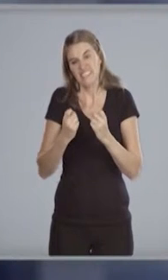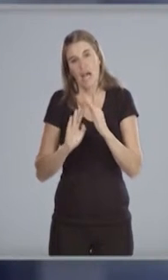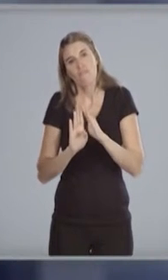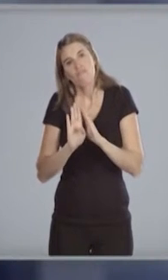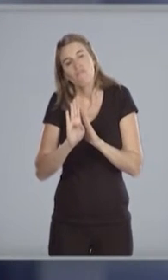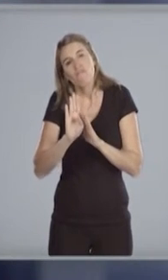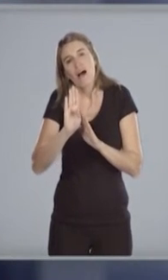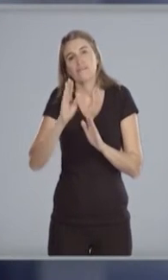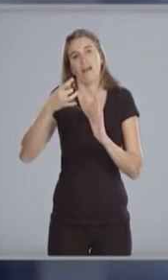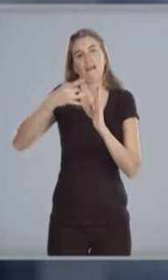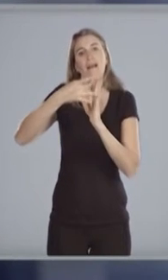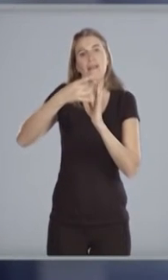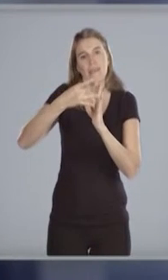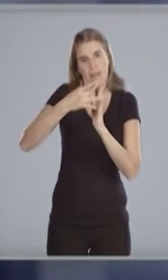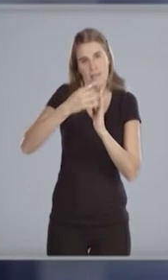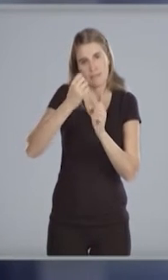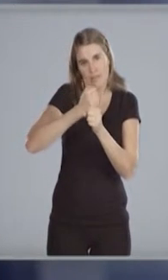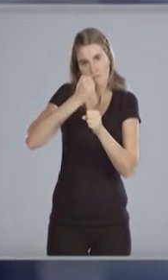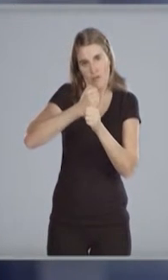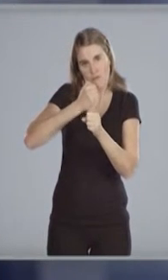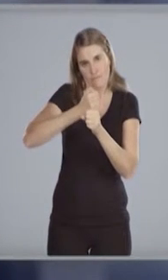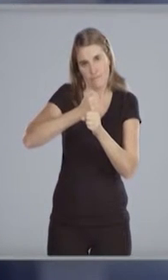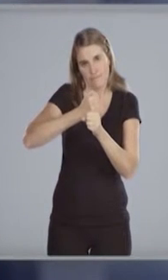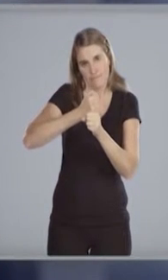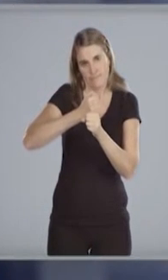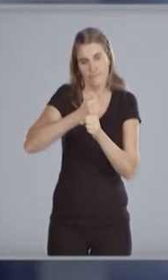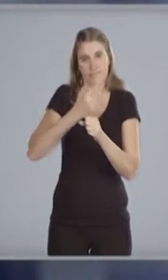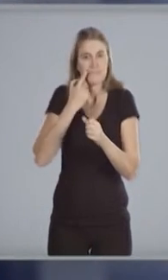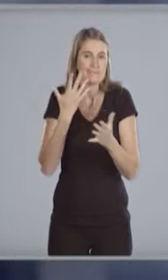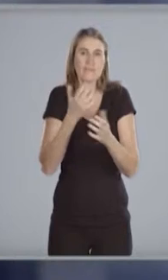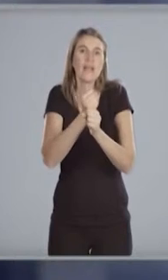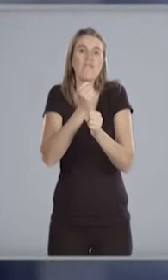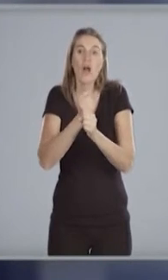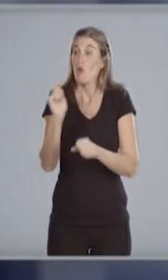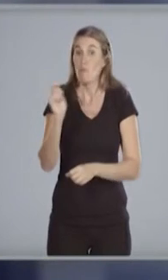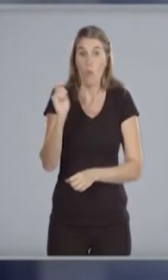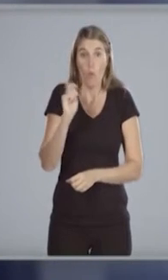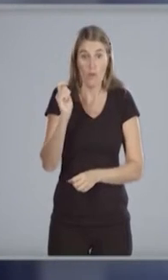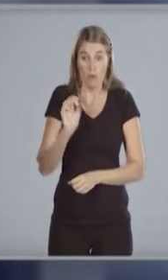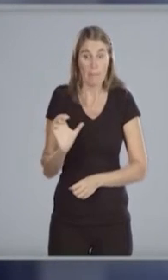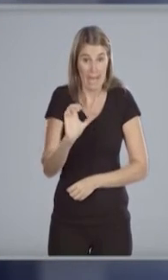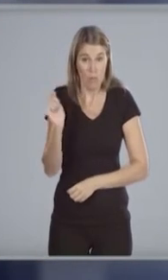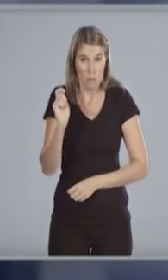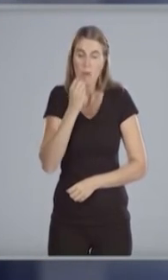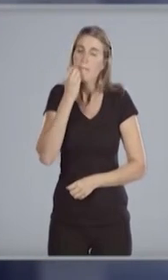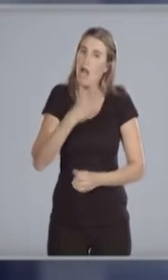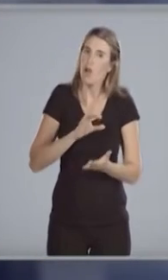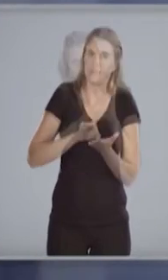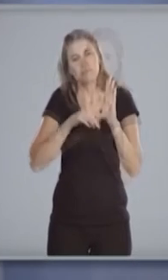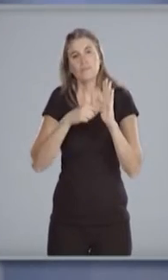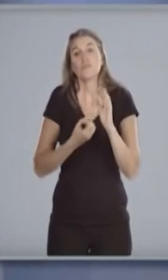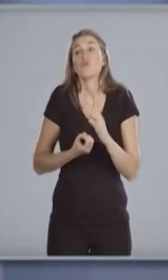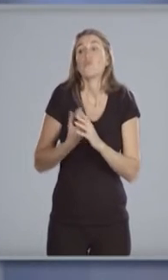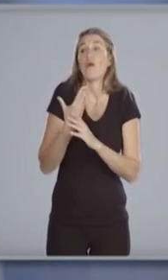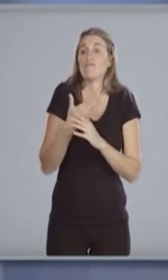obligatoria, la cirugía de vesícula por la paroscopía y la ecografía estructural. También impugnará para que en un plazo de 18 meses